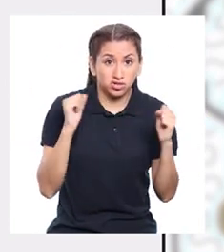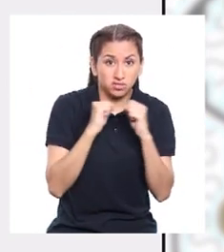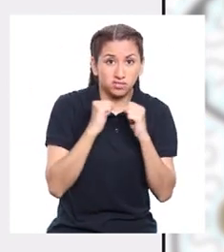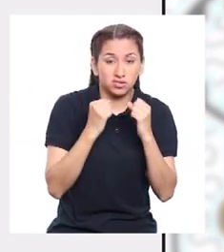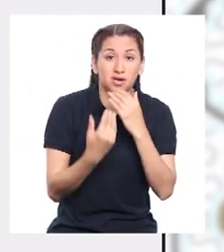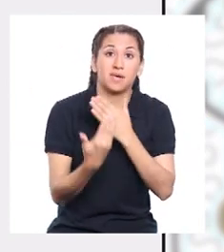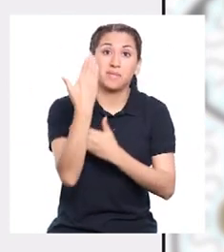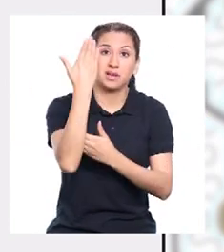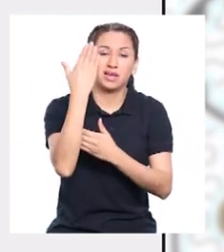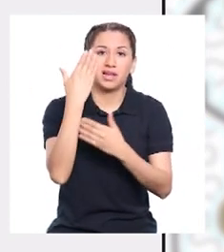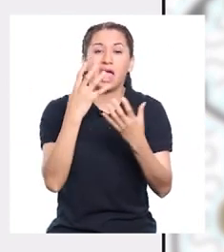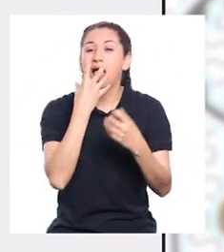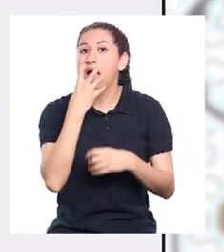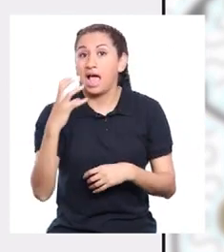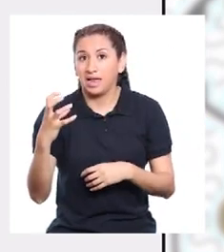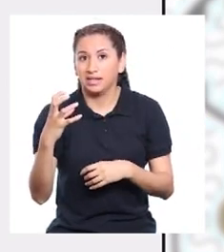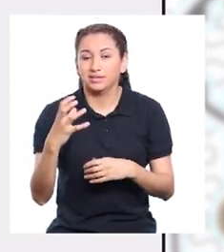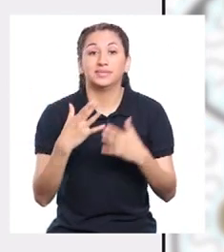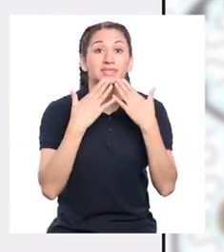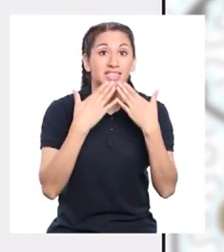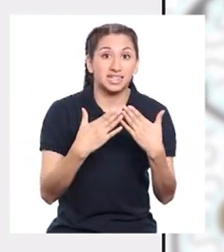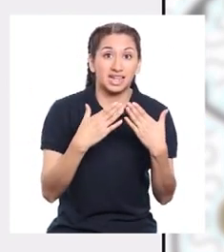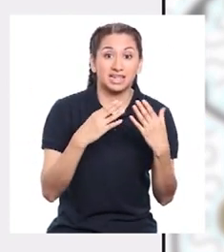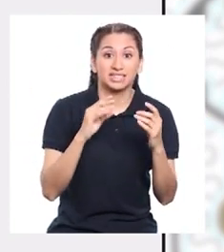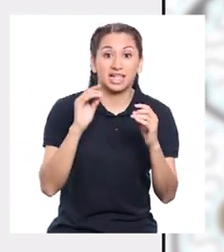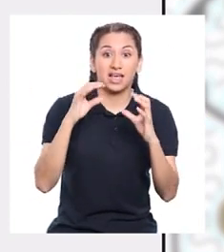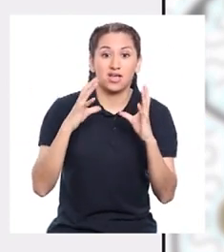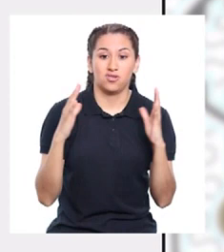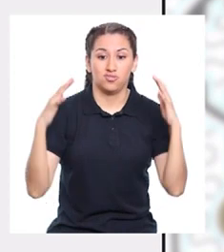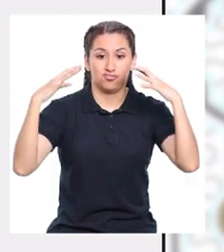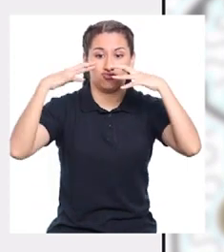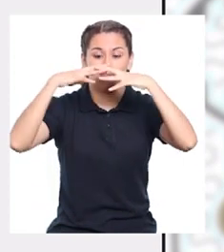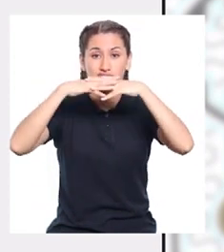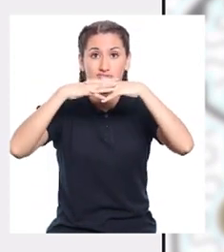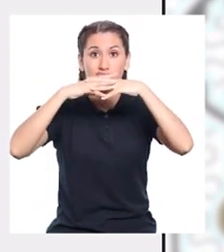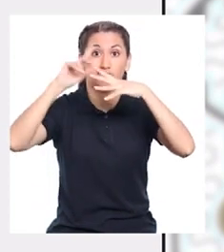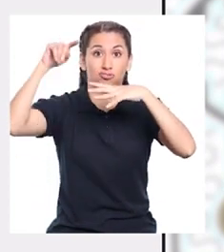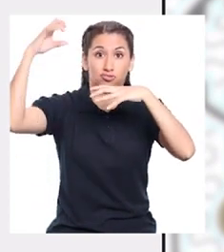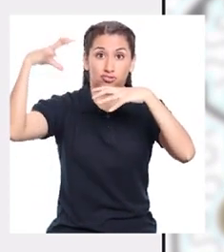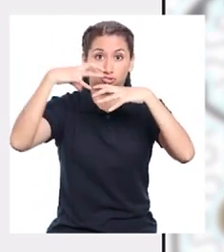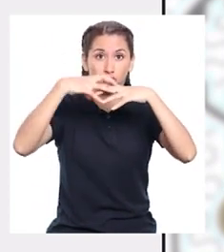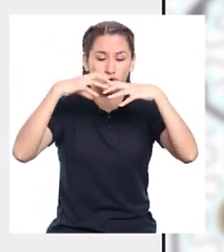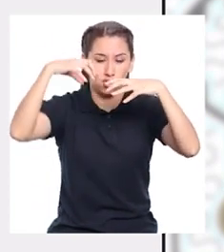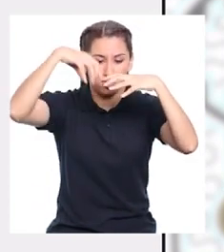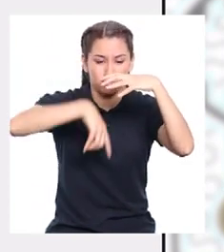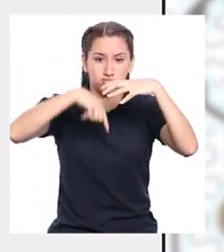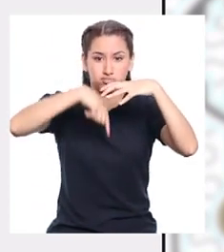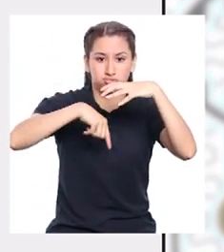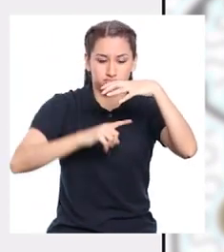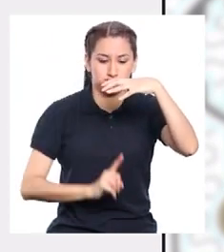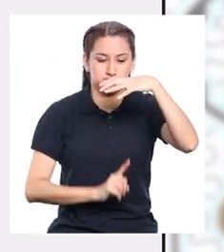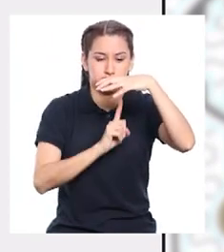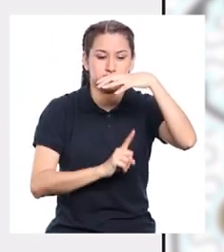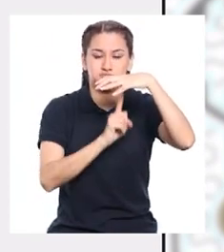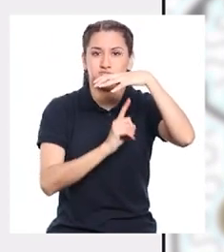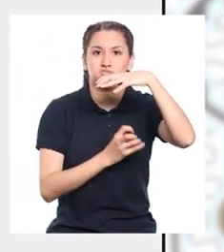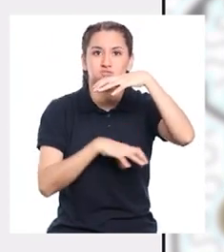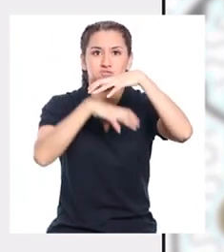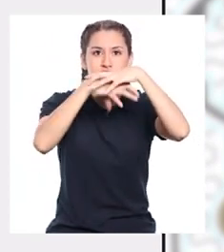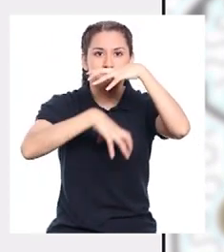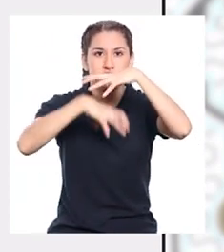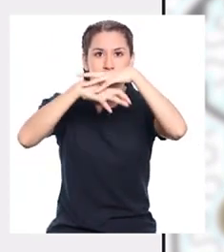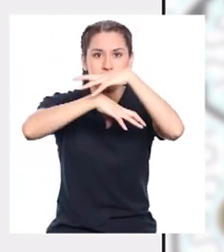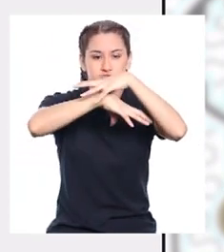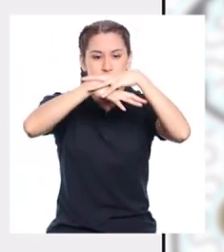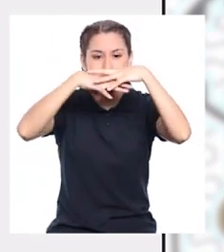y muy caliente durante el día. Gracias al efecto invernadero, parte de la energía solar se acumula en la superficie del planeta para